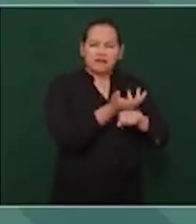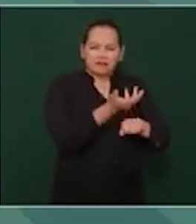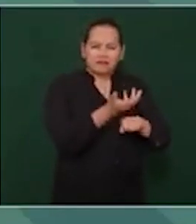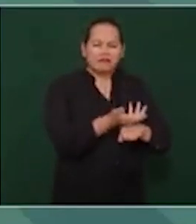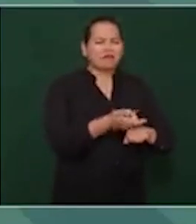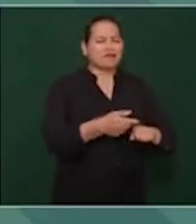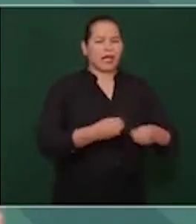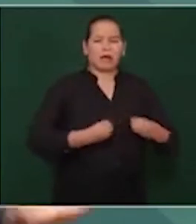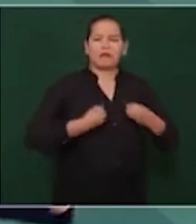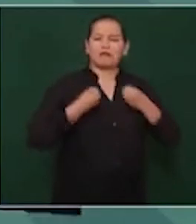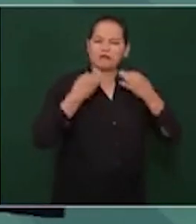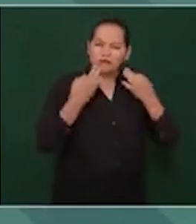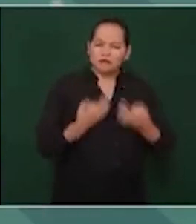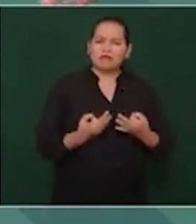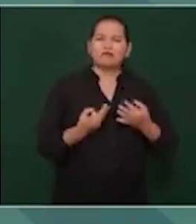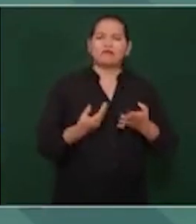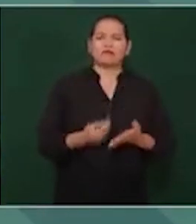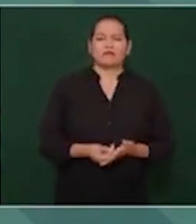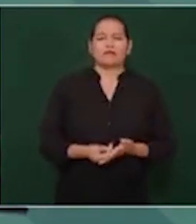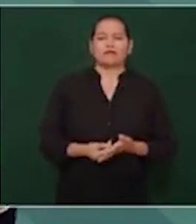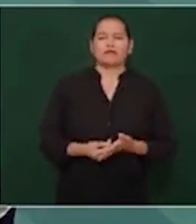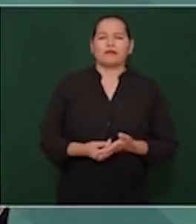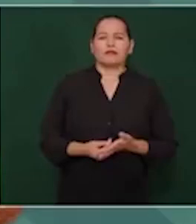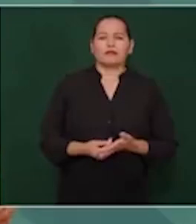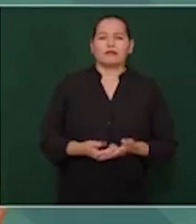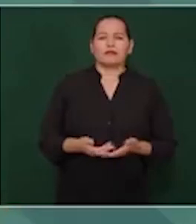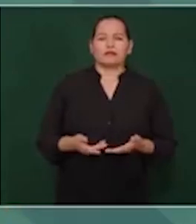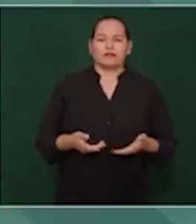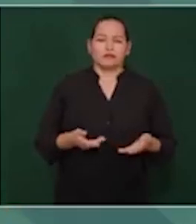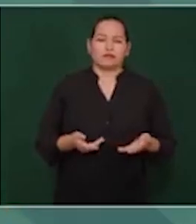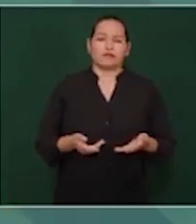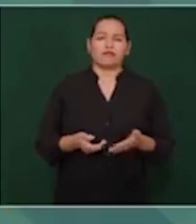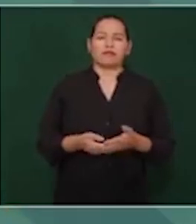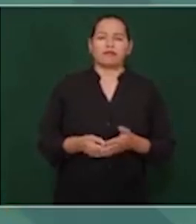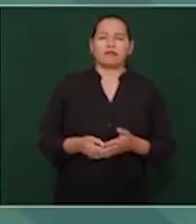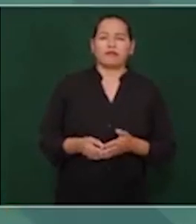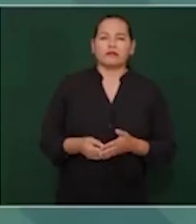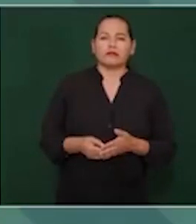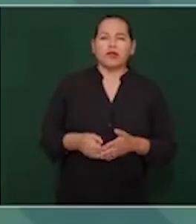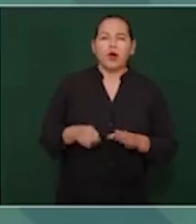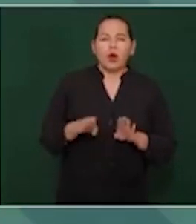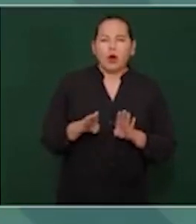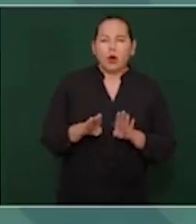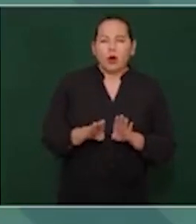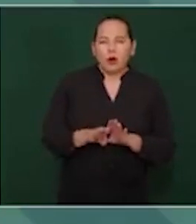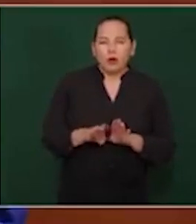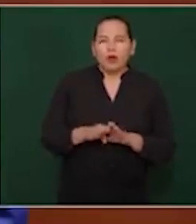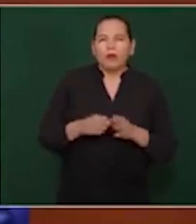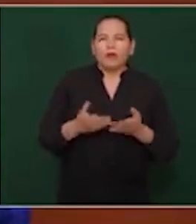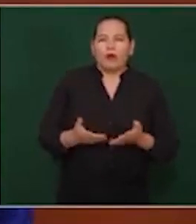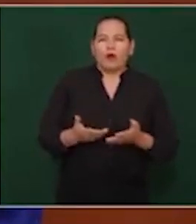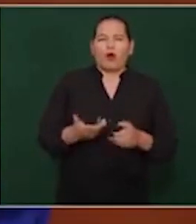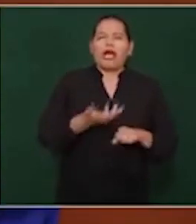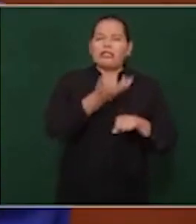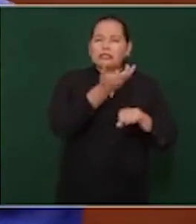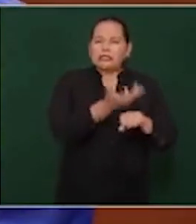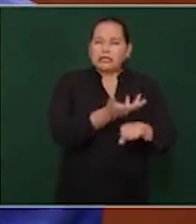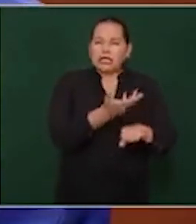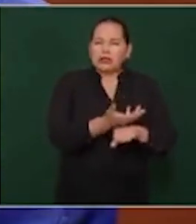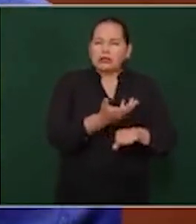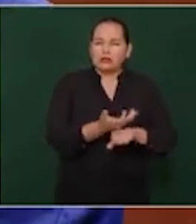surgió esa gran nación que es Estados Unidos,